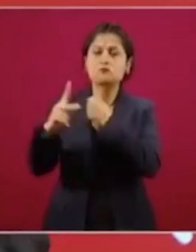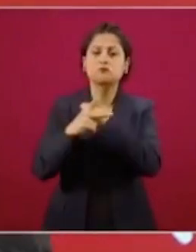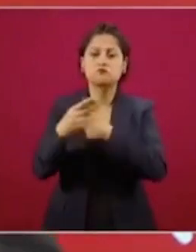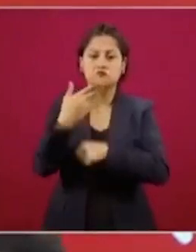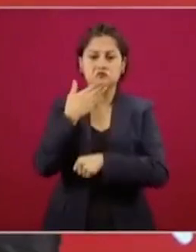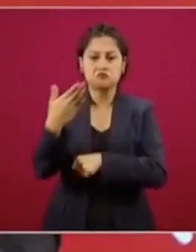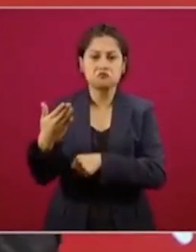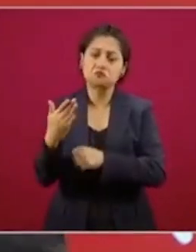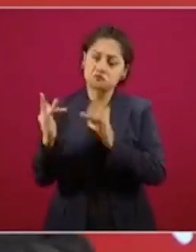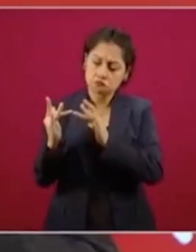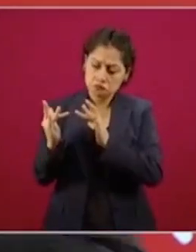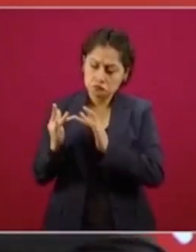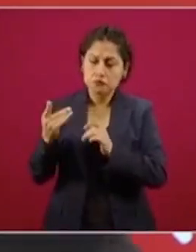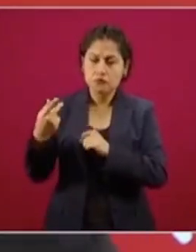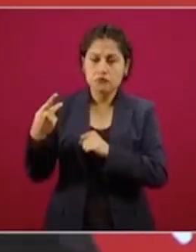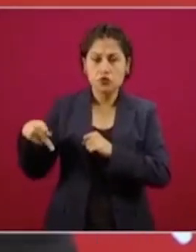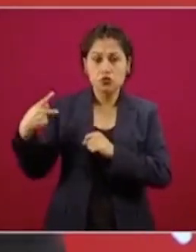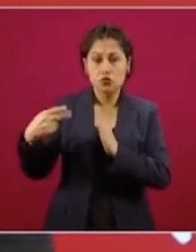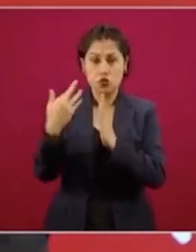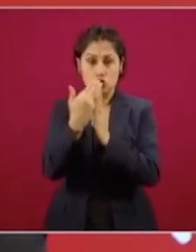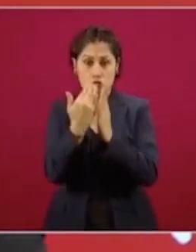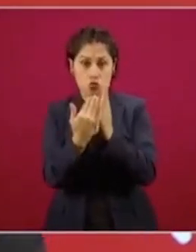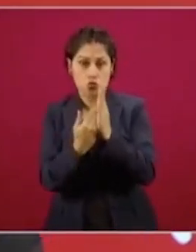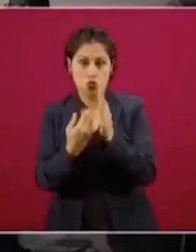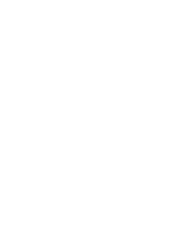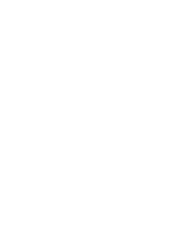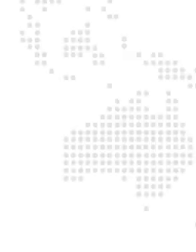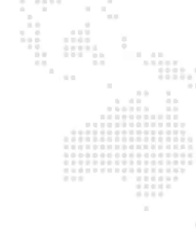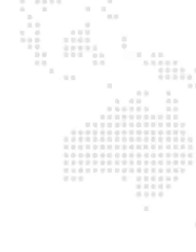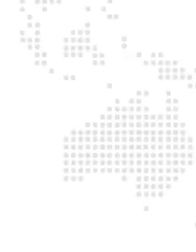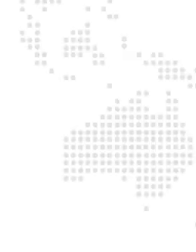tipos de medidas, igual que nosotros, ha habido mucha cooperación.